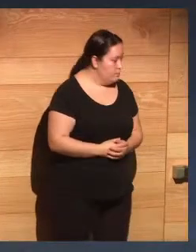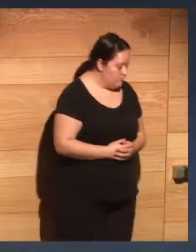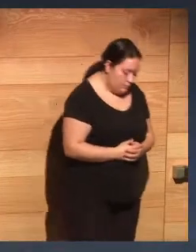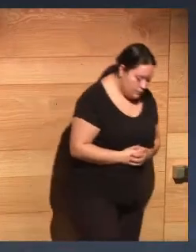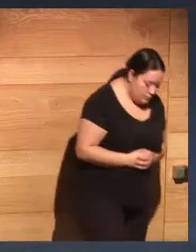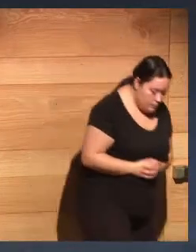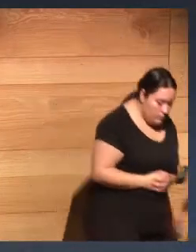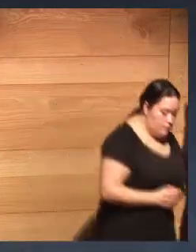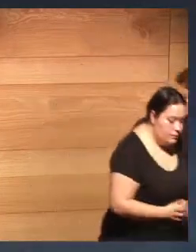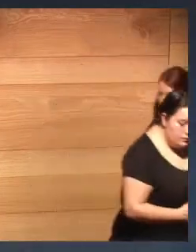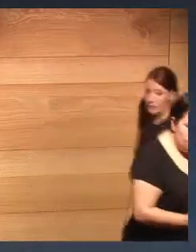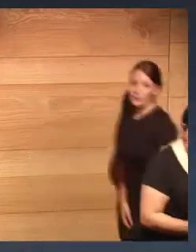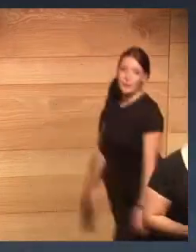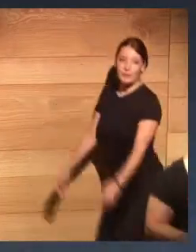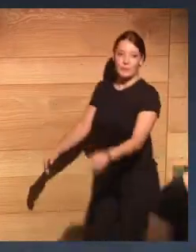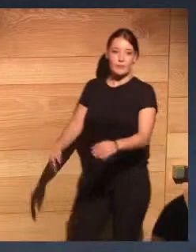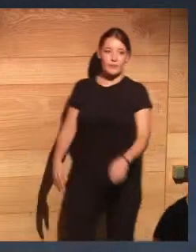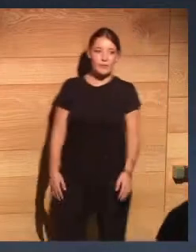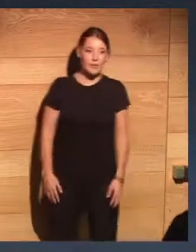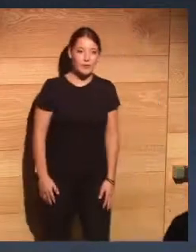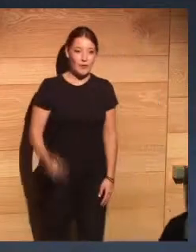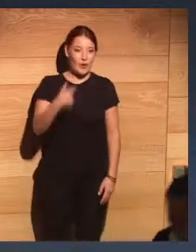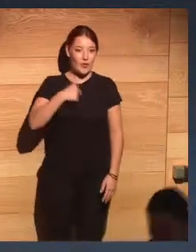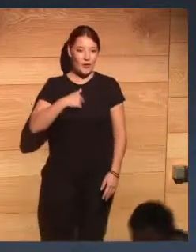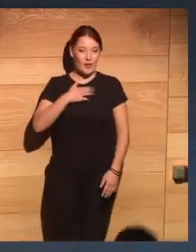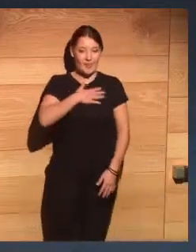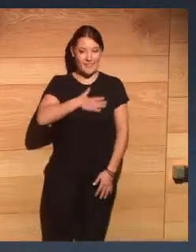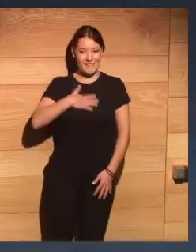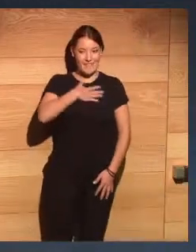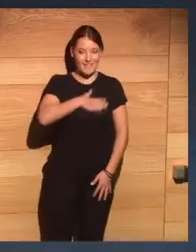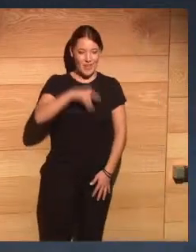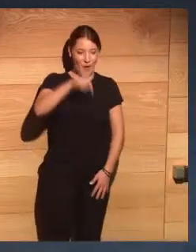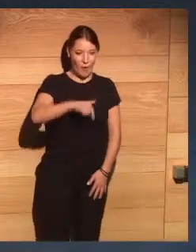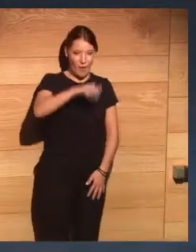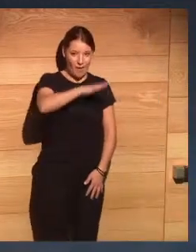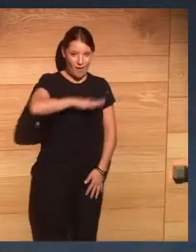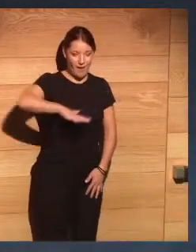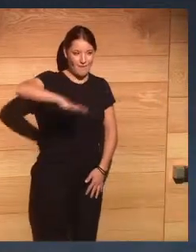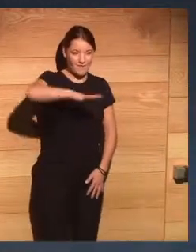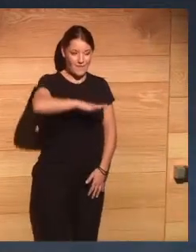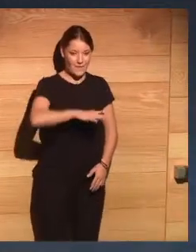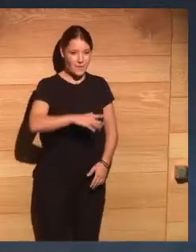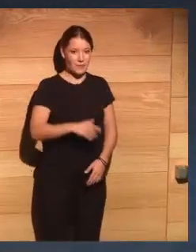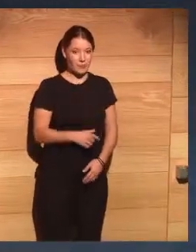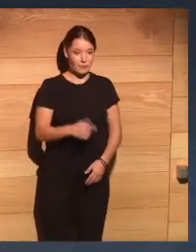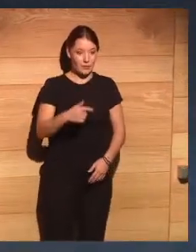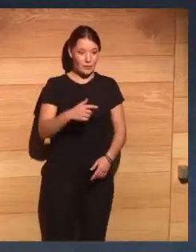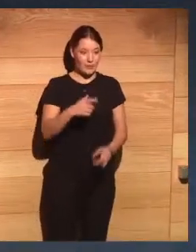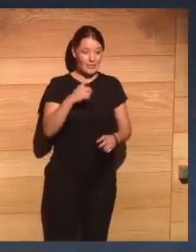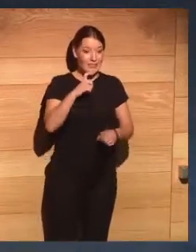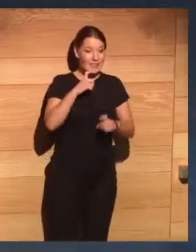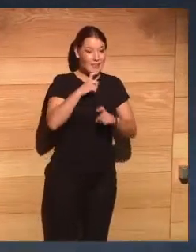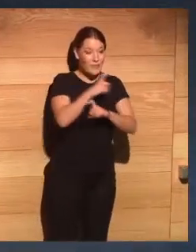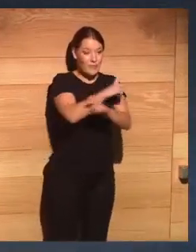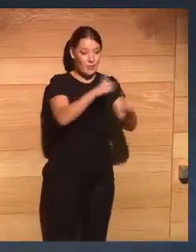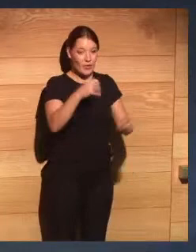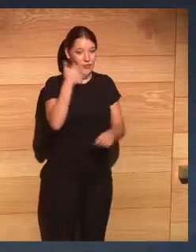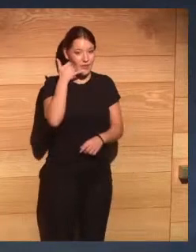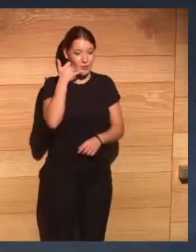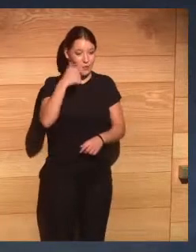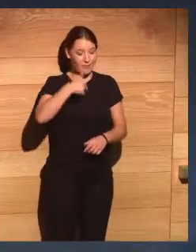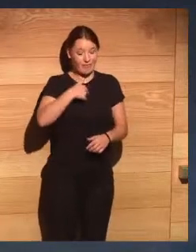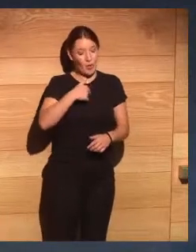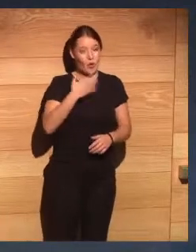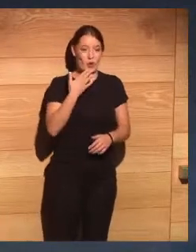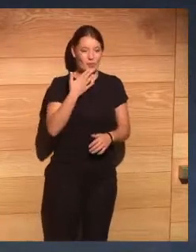para mí es una doble satisfacción estar aquí me siento en casa telefónica el grupo telefónica es mi casa en ella me